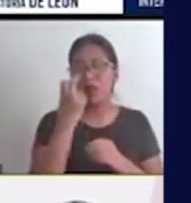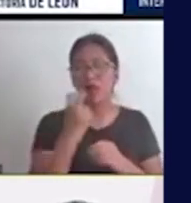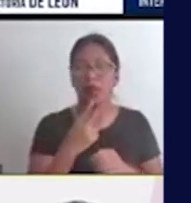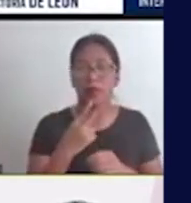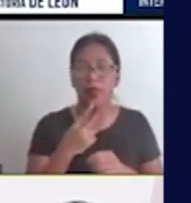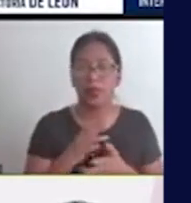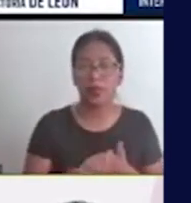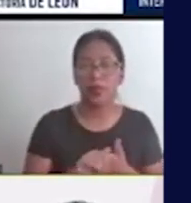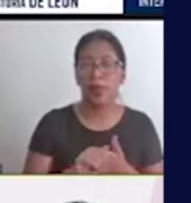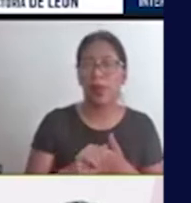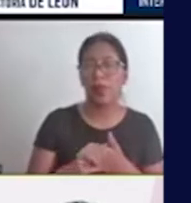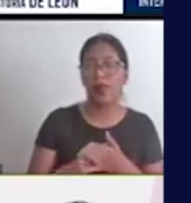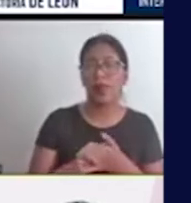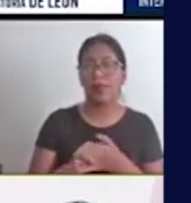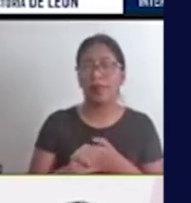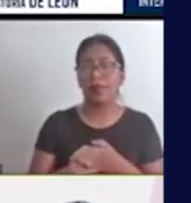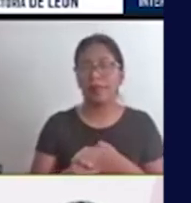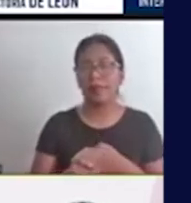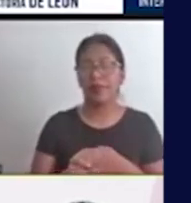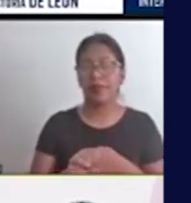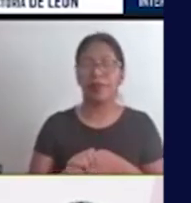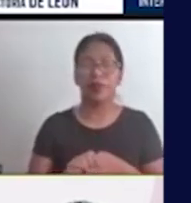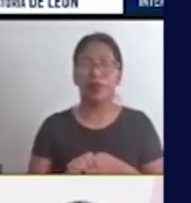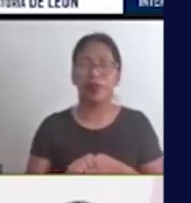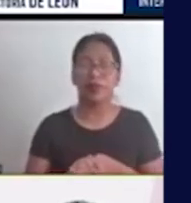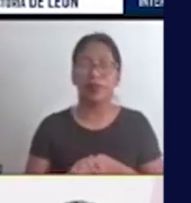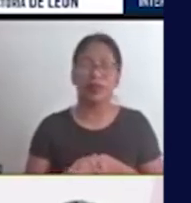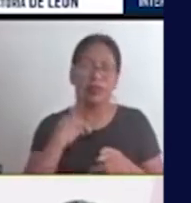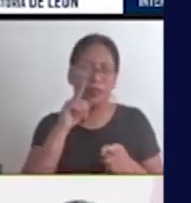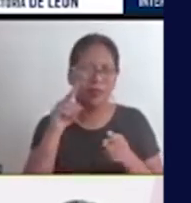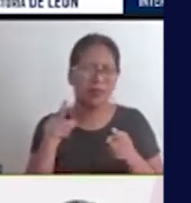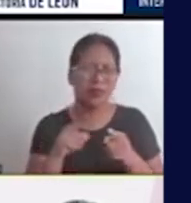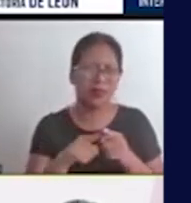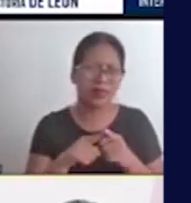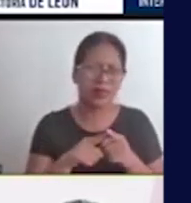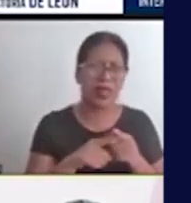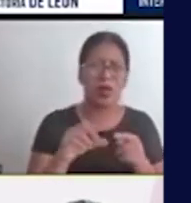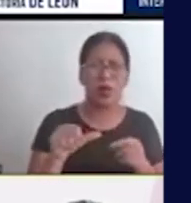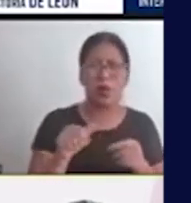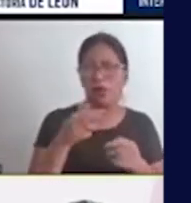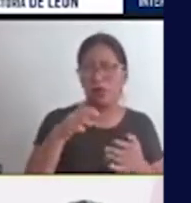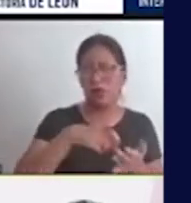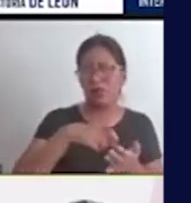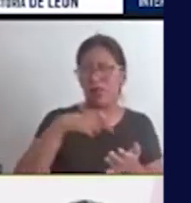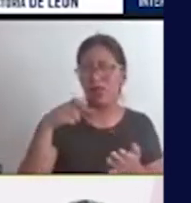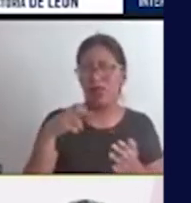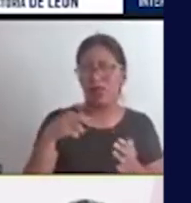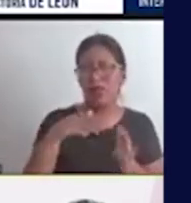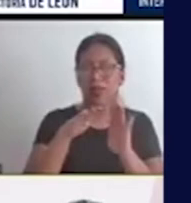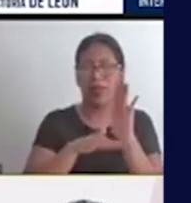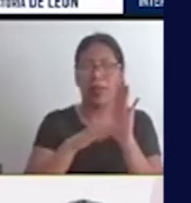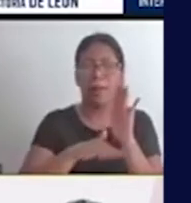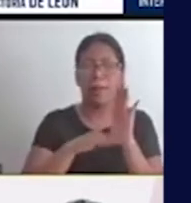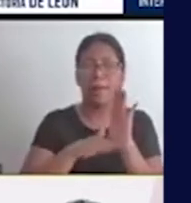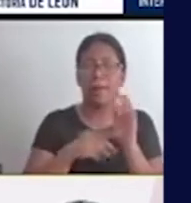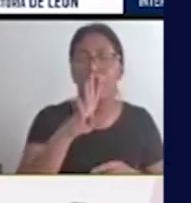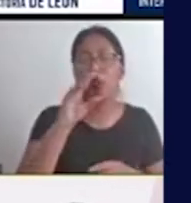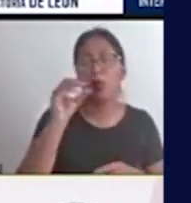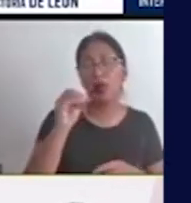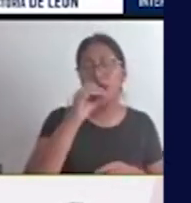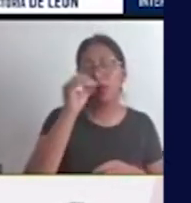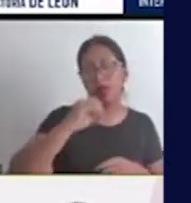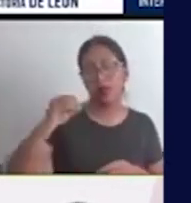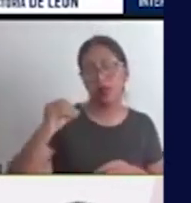región con esa dimensión de ingresos. Obviamente los países que tienen un nivel de ingresos menor serían Guatemala y Honduras.